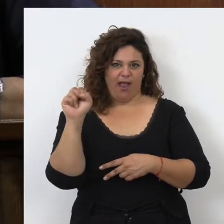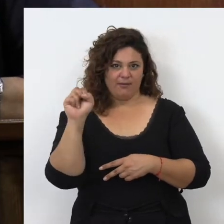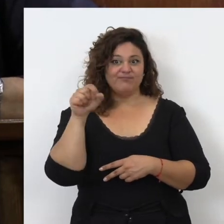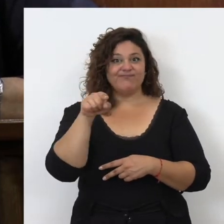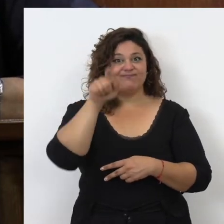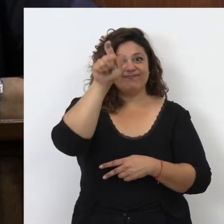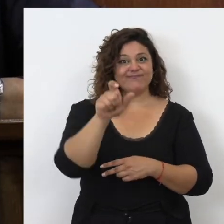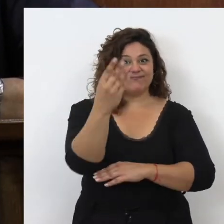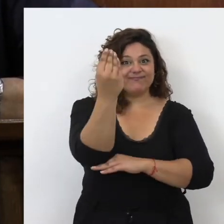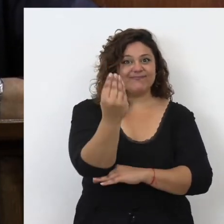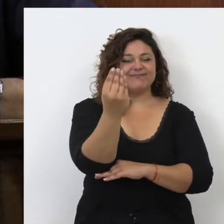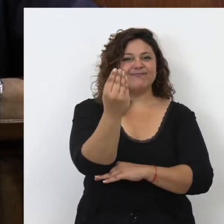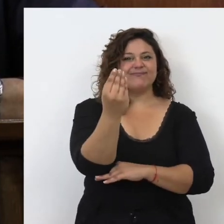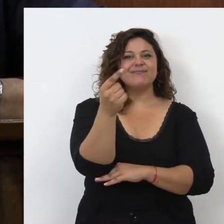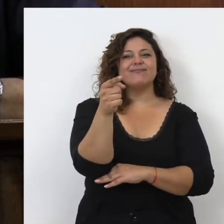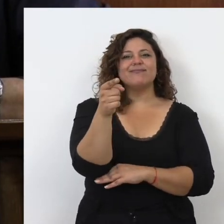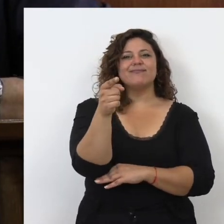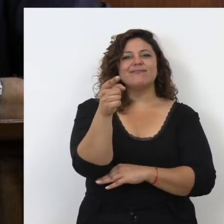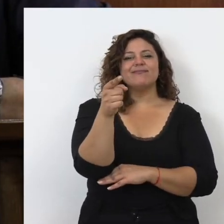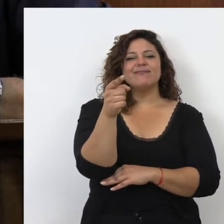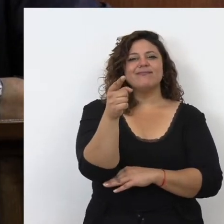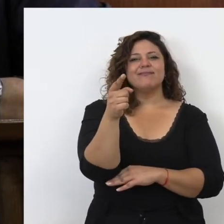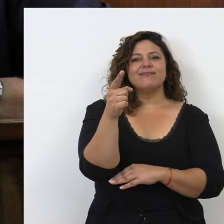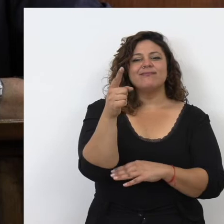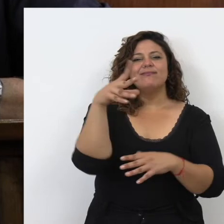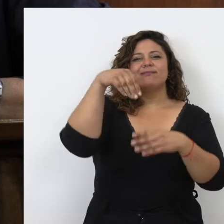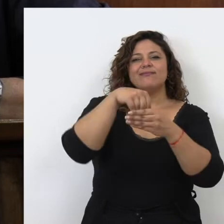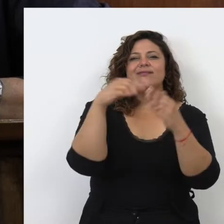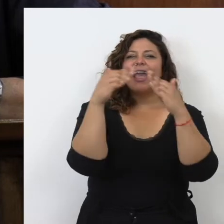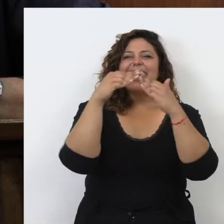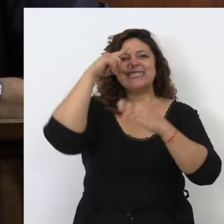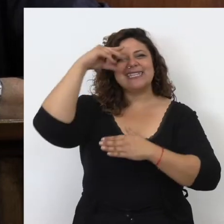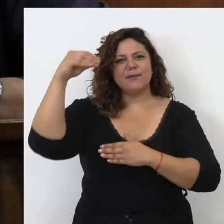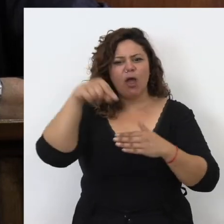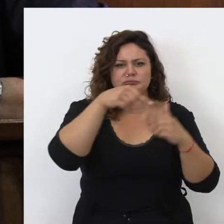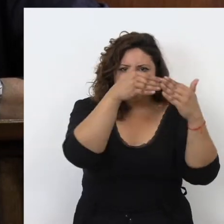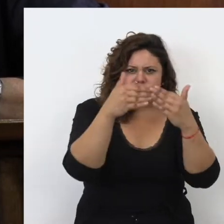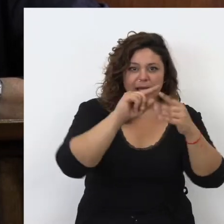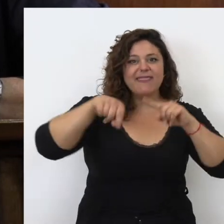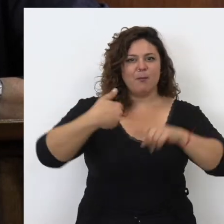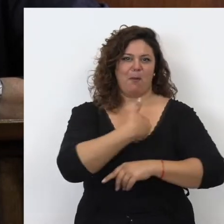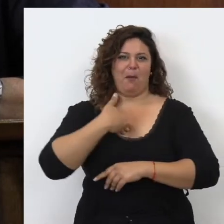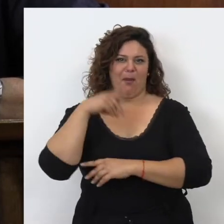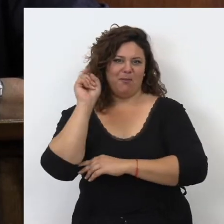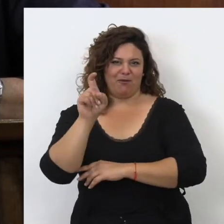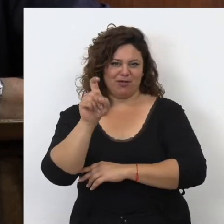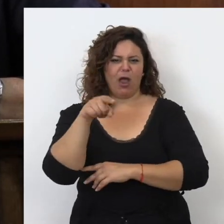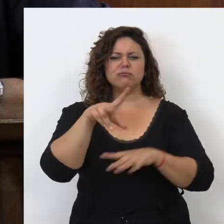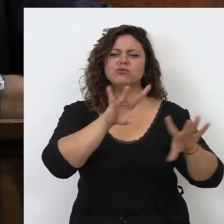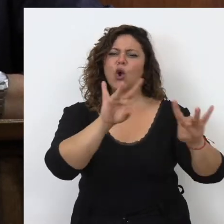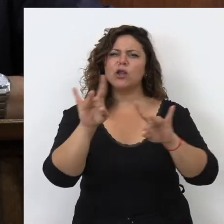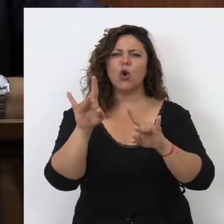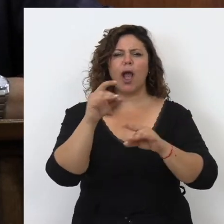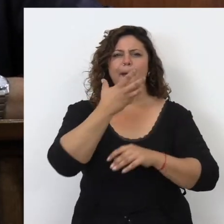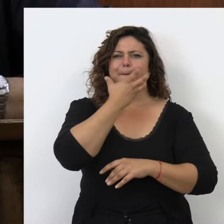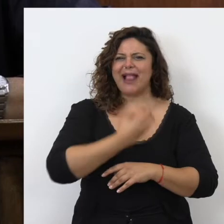El mismo se familiarizó en la Casa de la Sabiduría, donde fue estudiante y posteriormente profesor, con